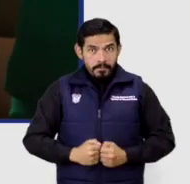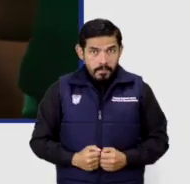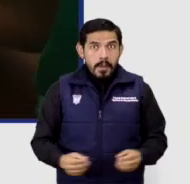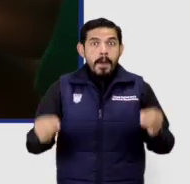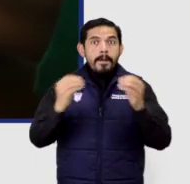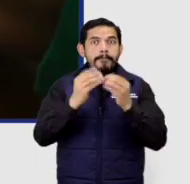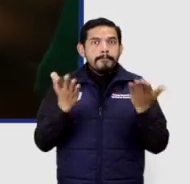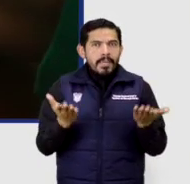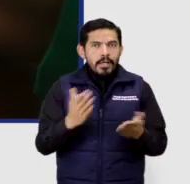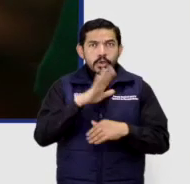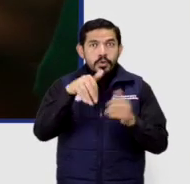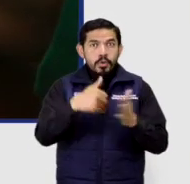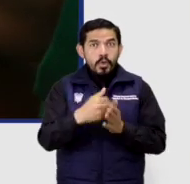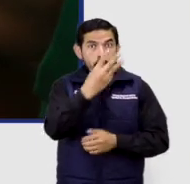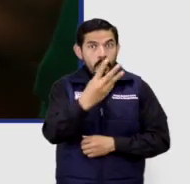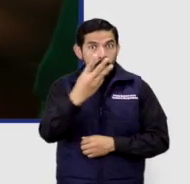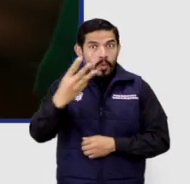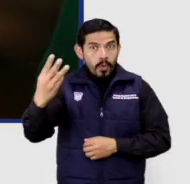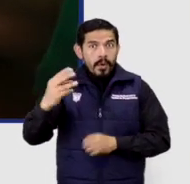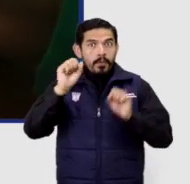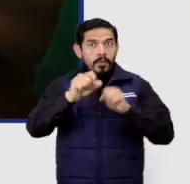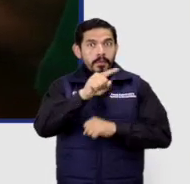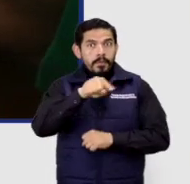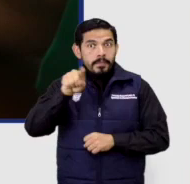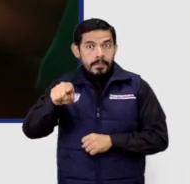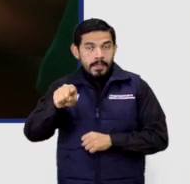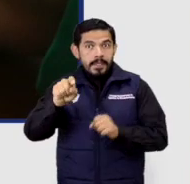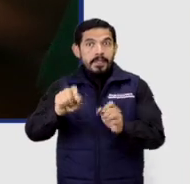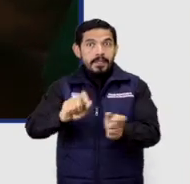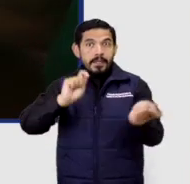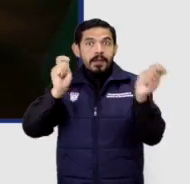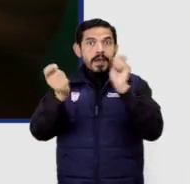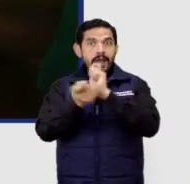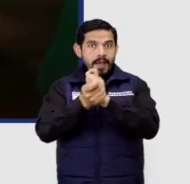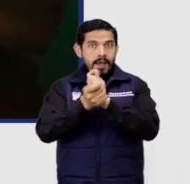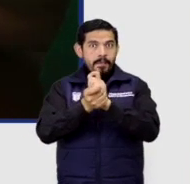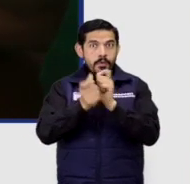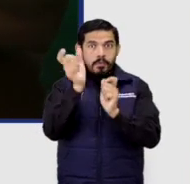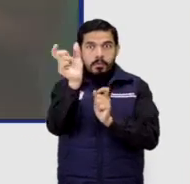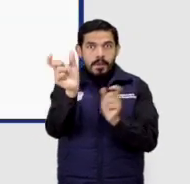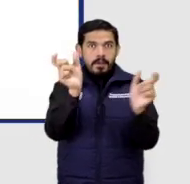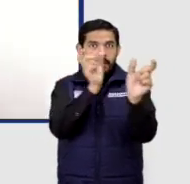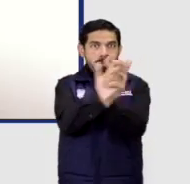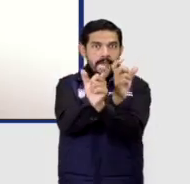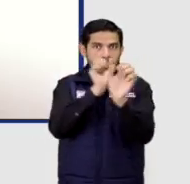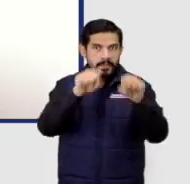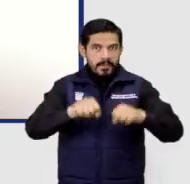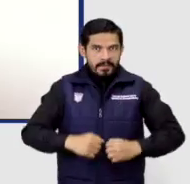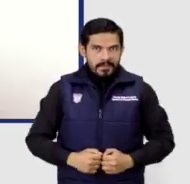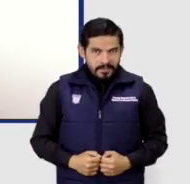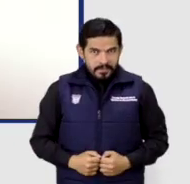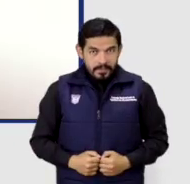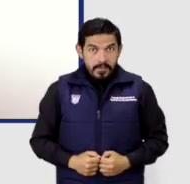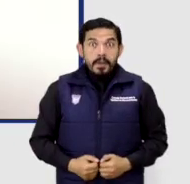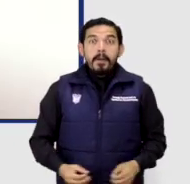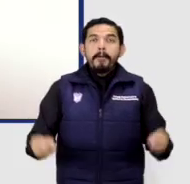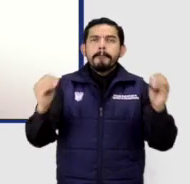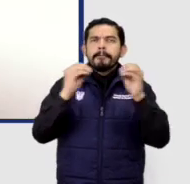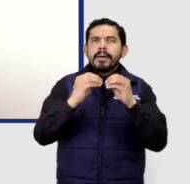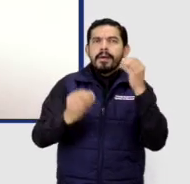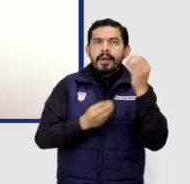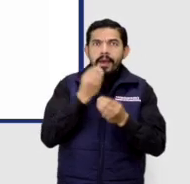se incluye en toda la página web la opción de cambiar ambas categorías. A esto se suma una